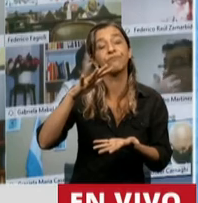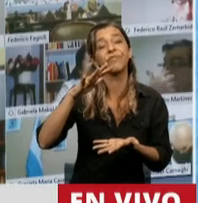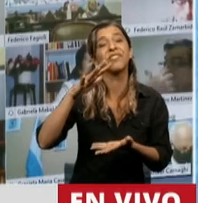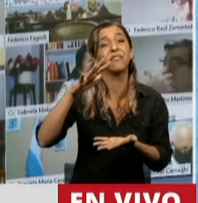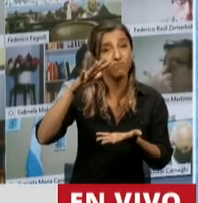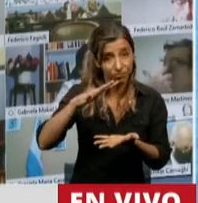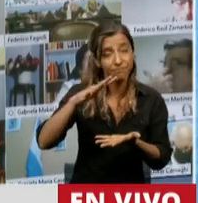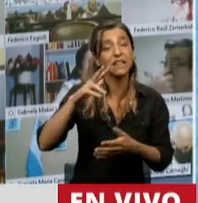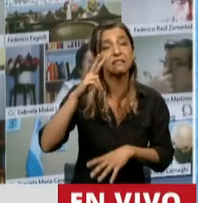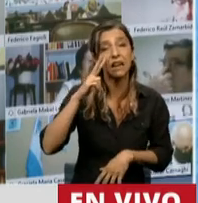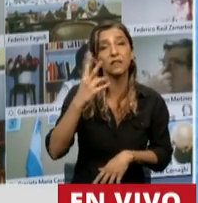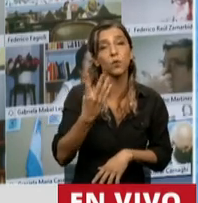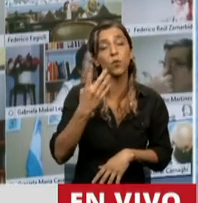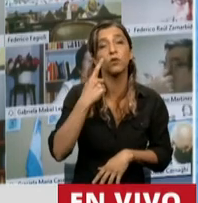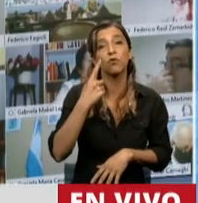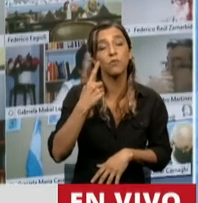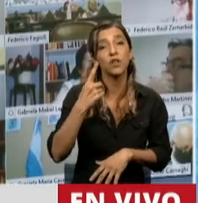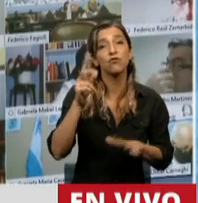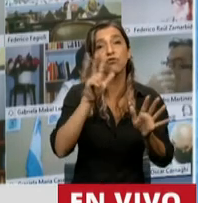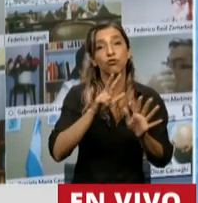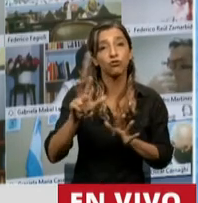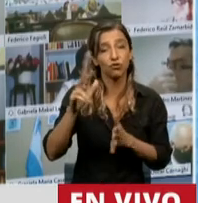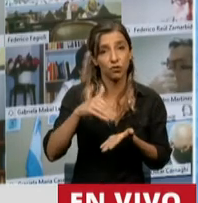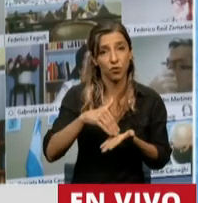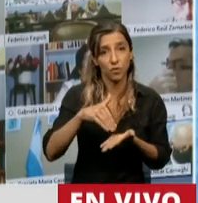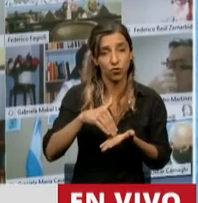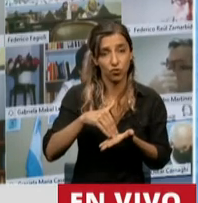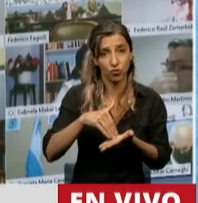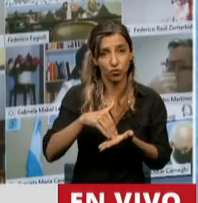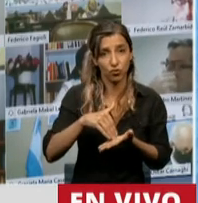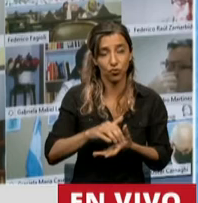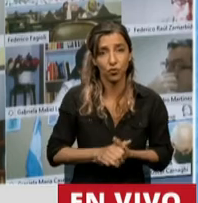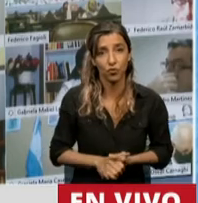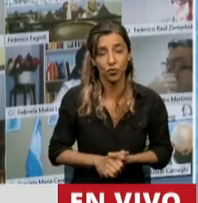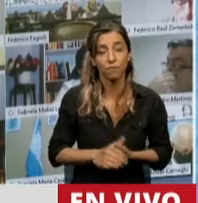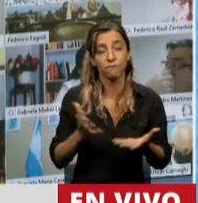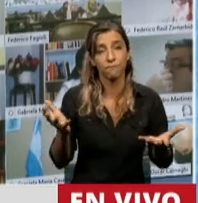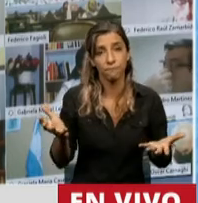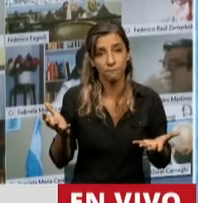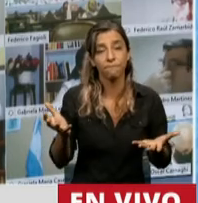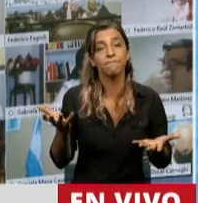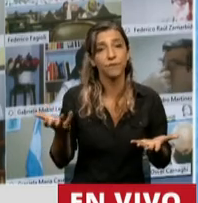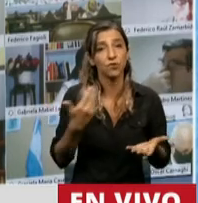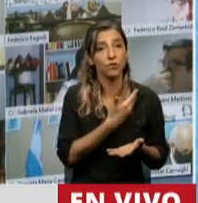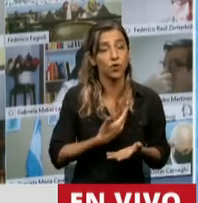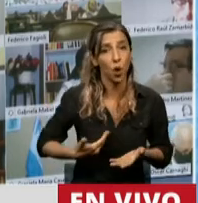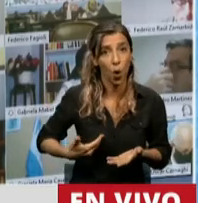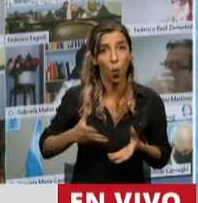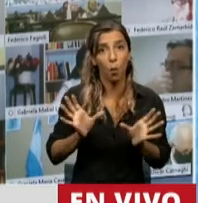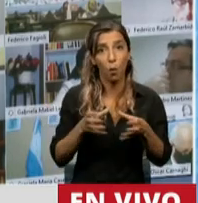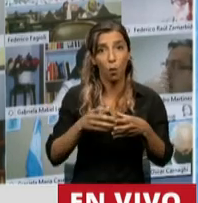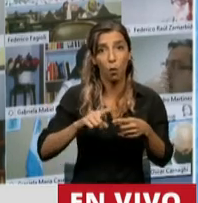.800 millones de dólares. Es decir, que los del gobierno de Camiemos se